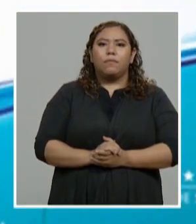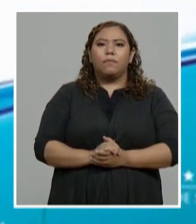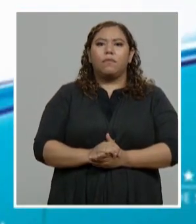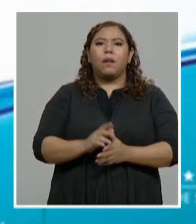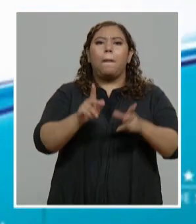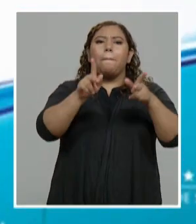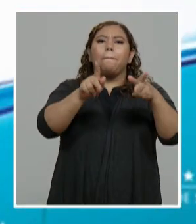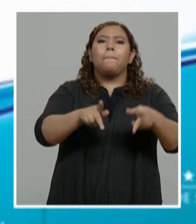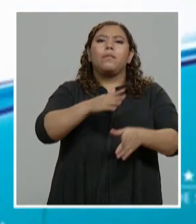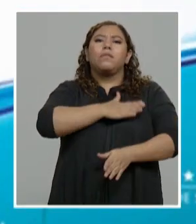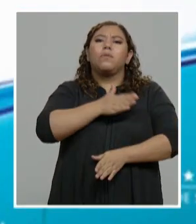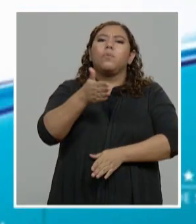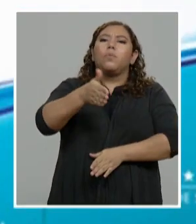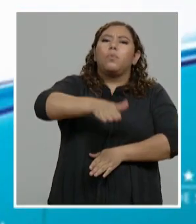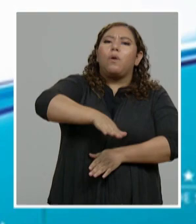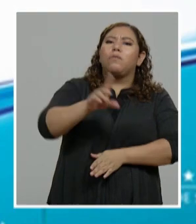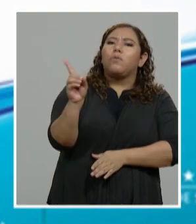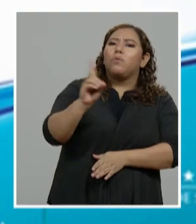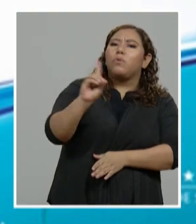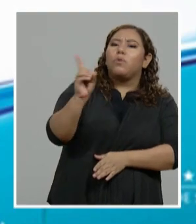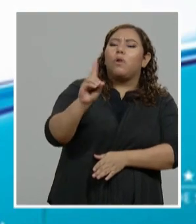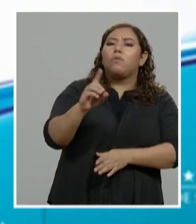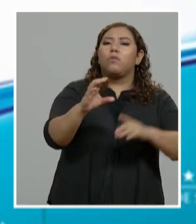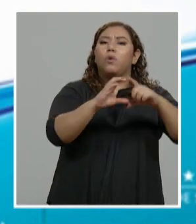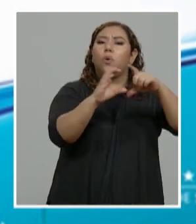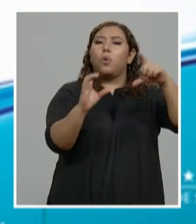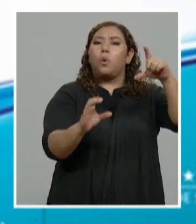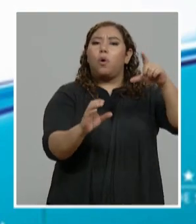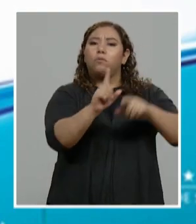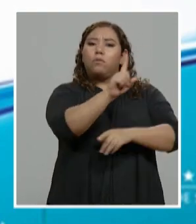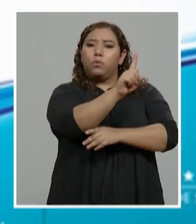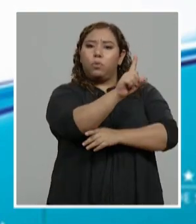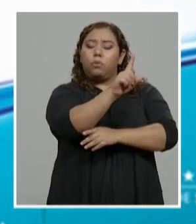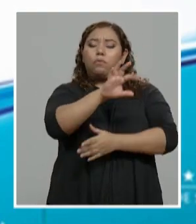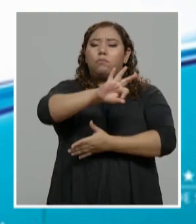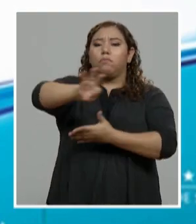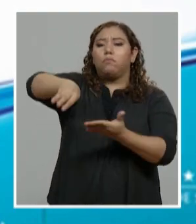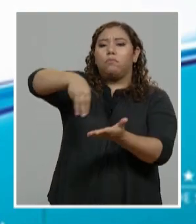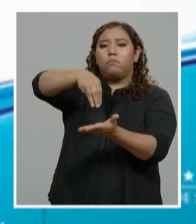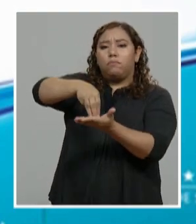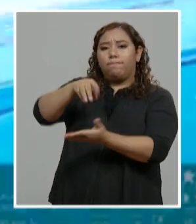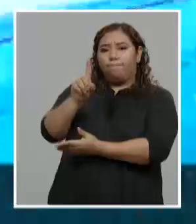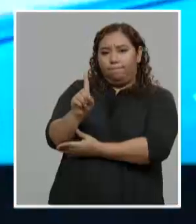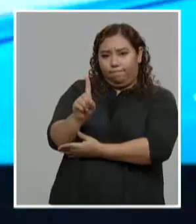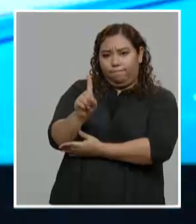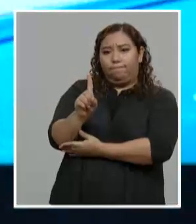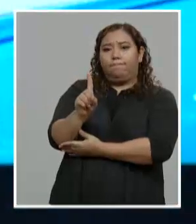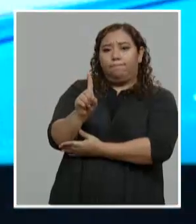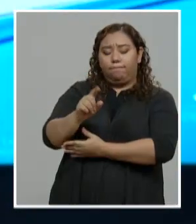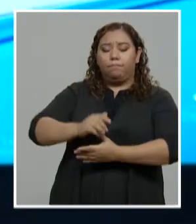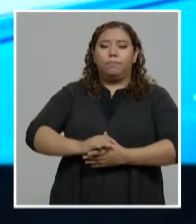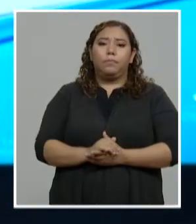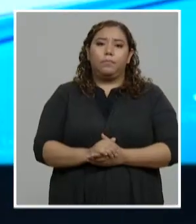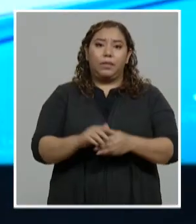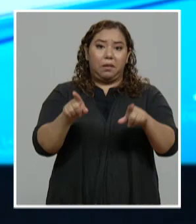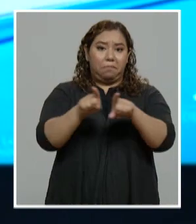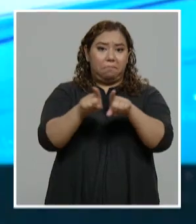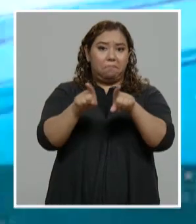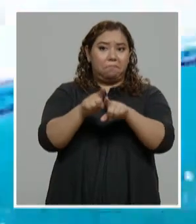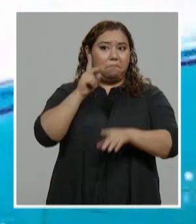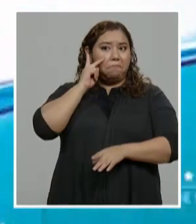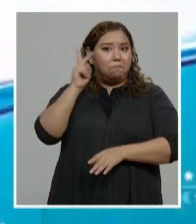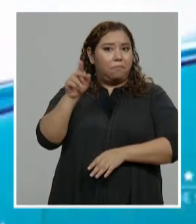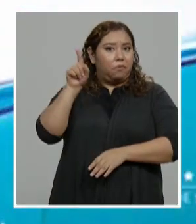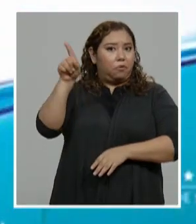han fallecido nuestros compatriotas? Uno en Cortés y uno en Francisco Morazán. Pero también podemos ver el mapa